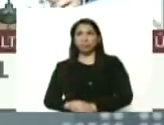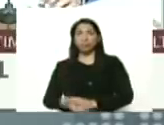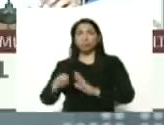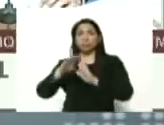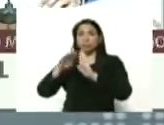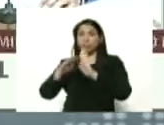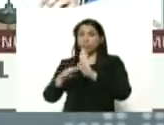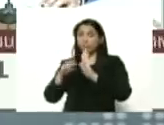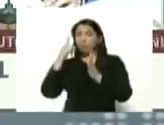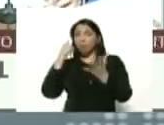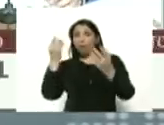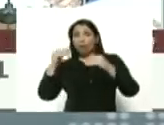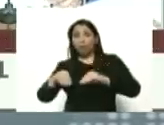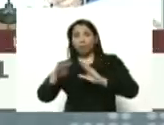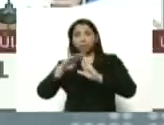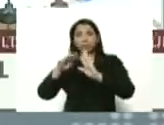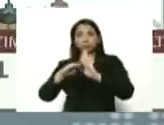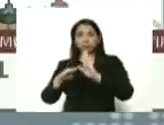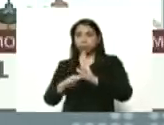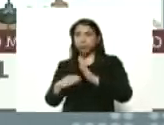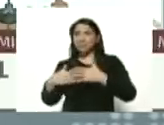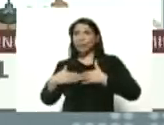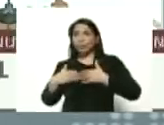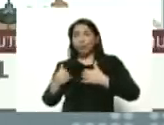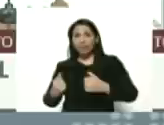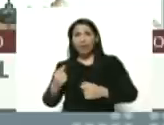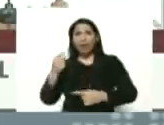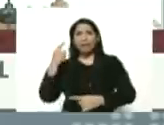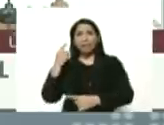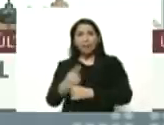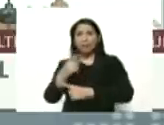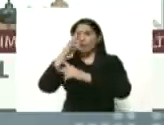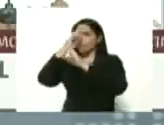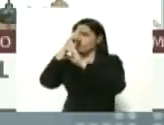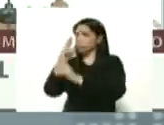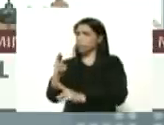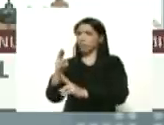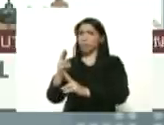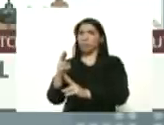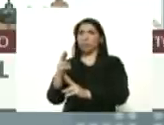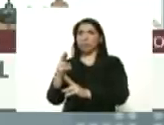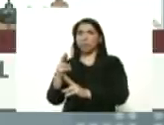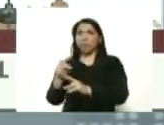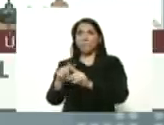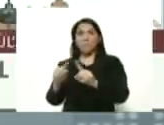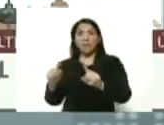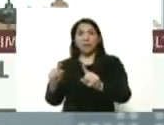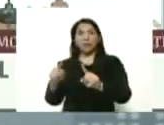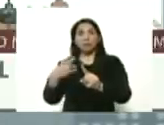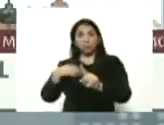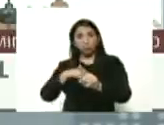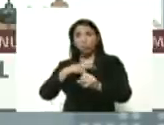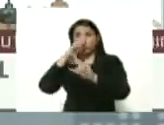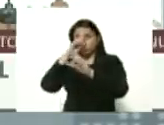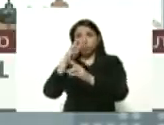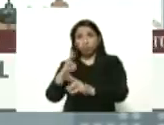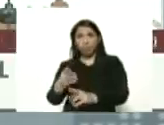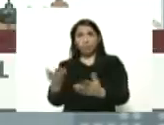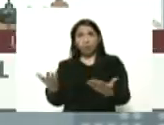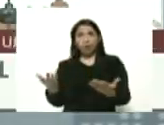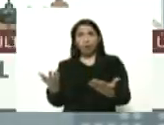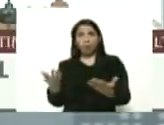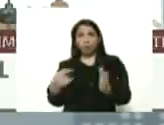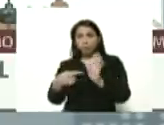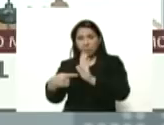protocolos y medidas de seguridad que se han seguido pero si las hemos seguido y han